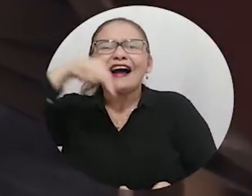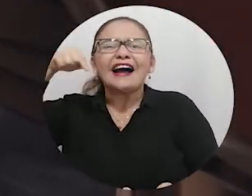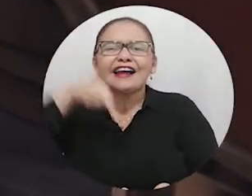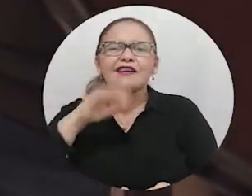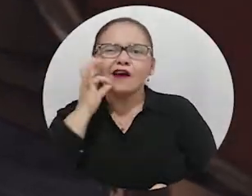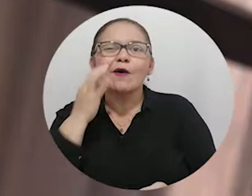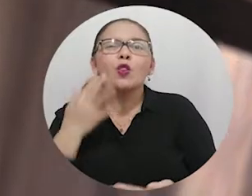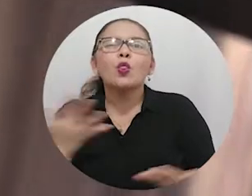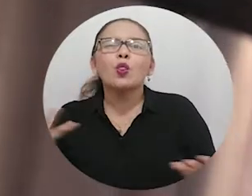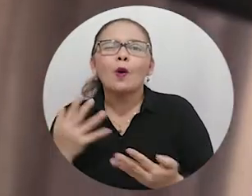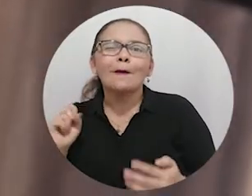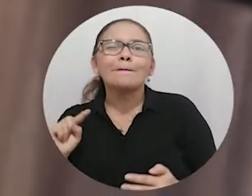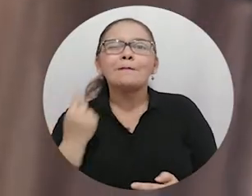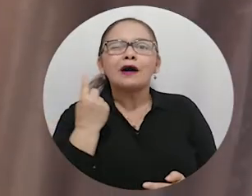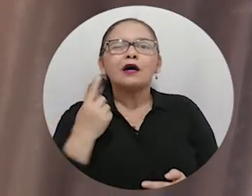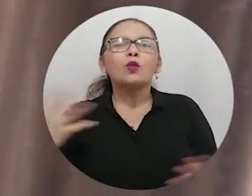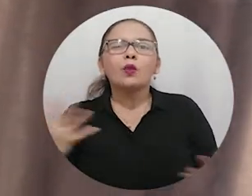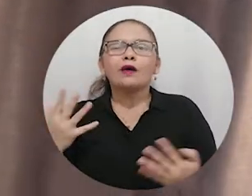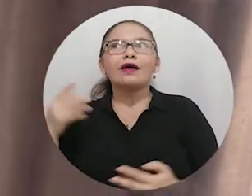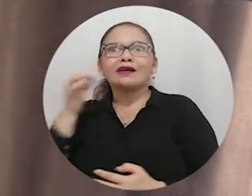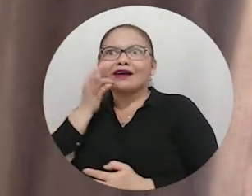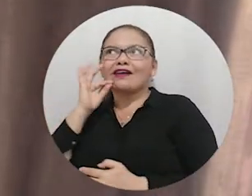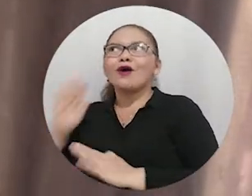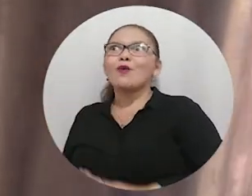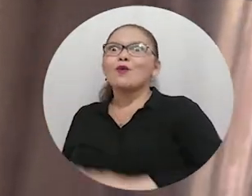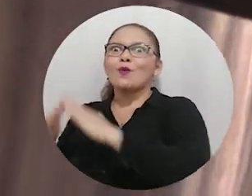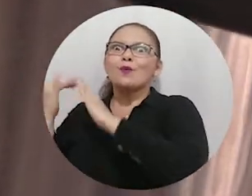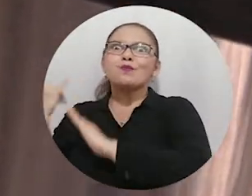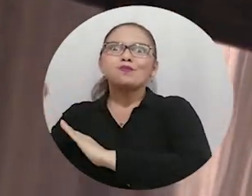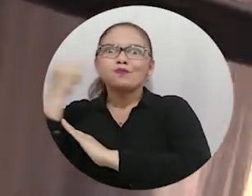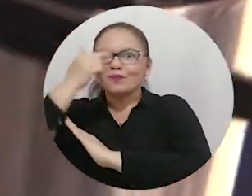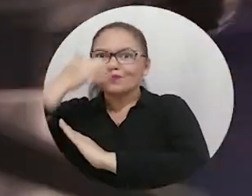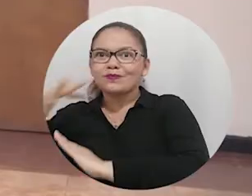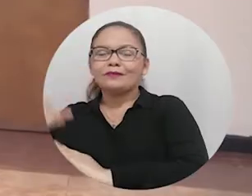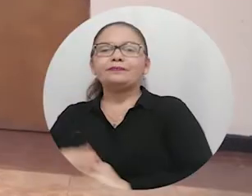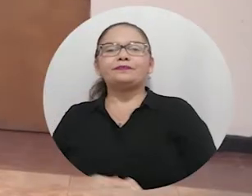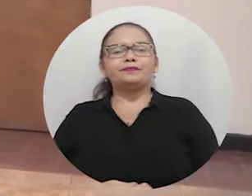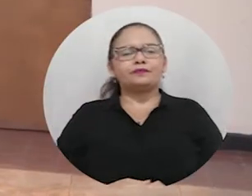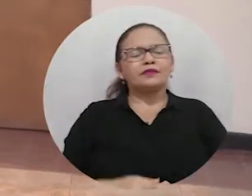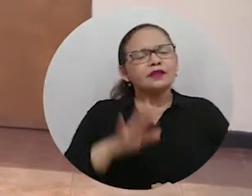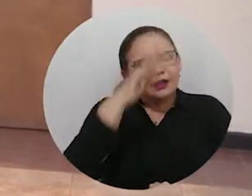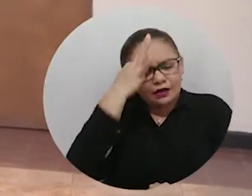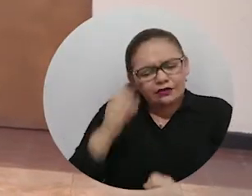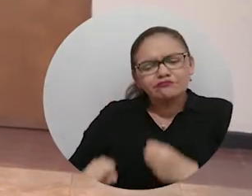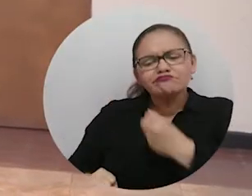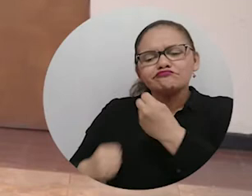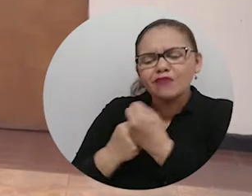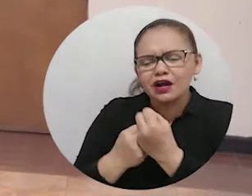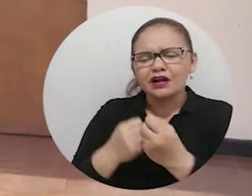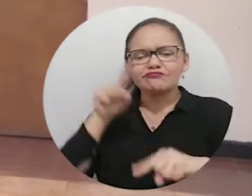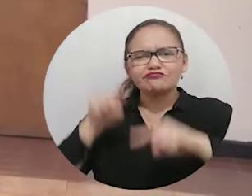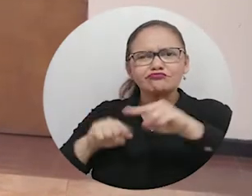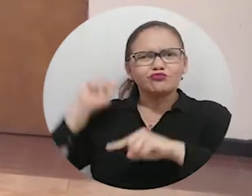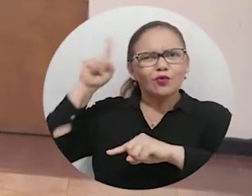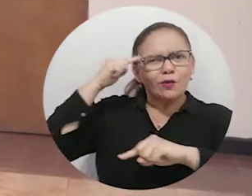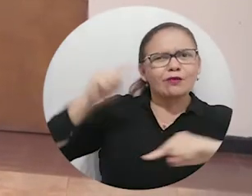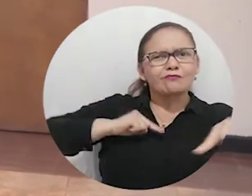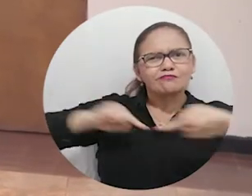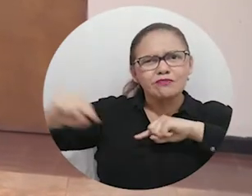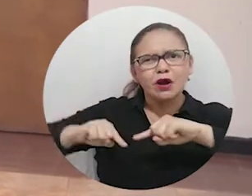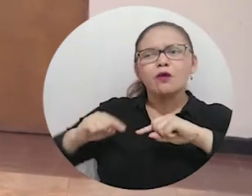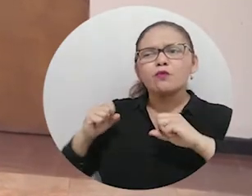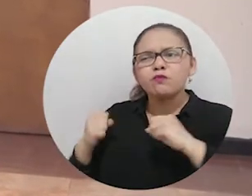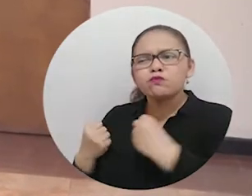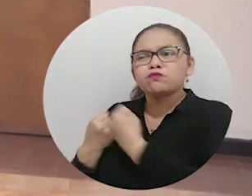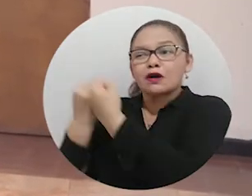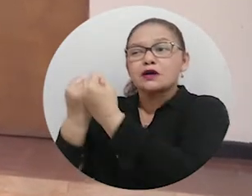circule en el Magdalena lleve café de la Sierra Nevada de Santa Marta. Con el apoyo de las fuerzas económicas